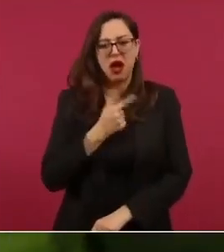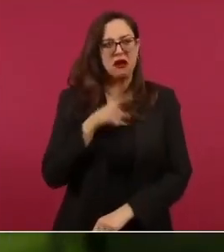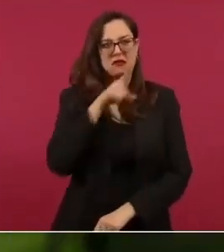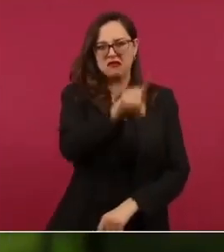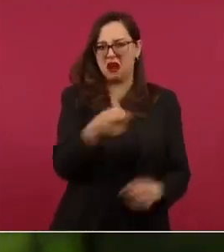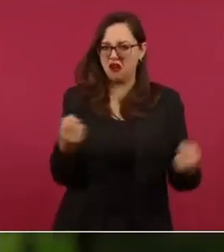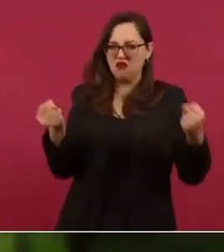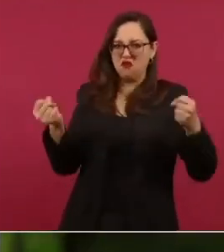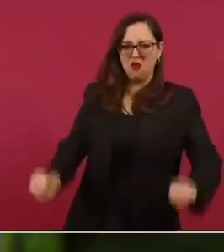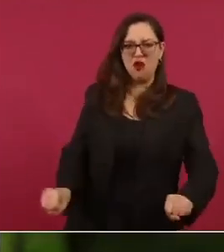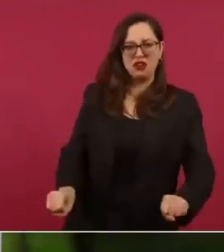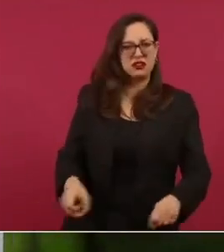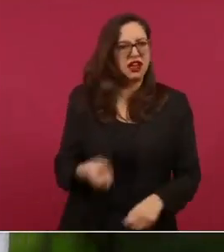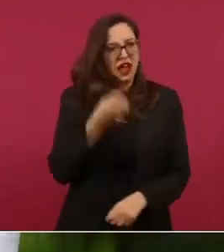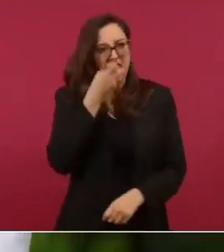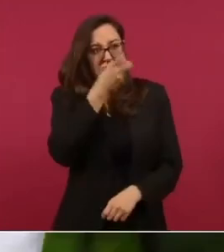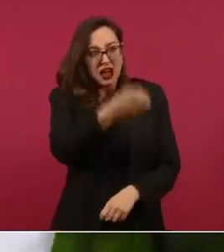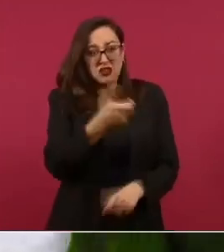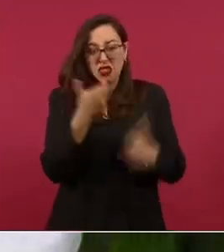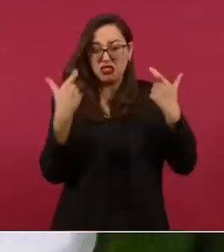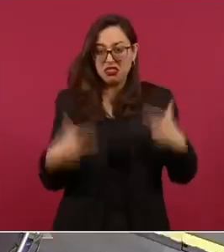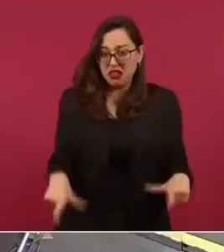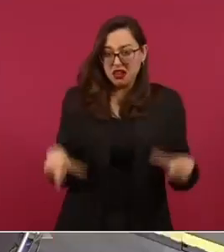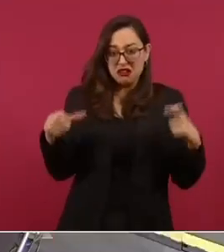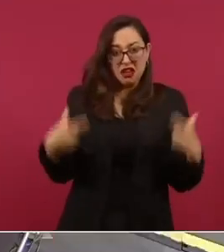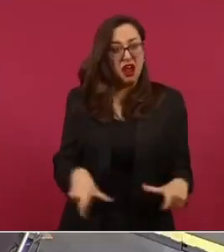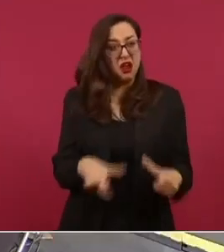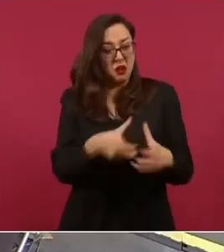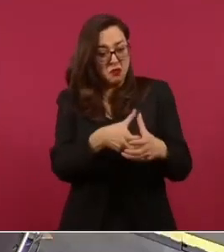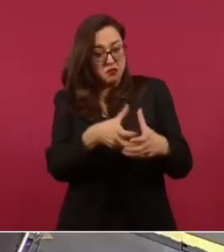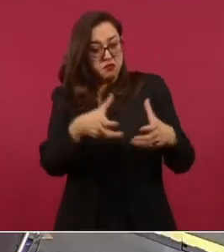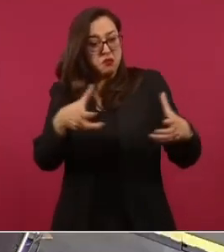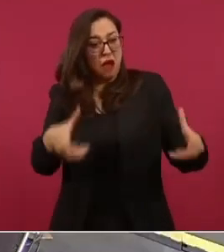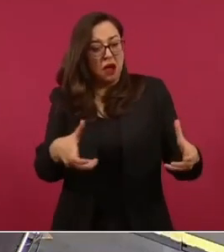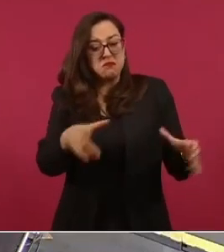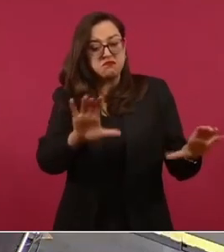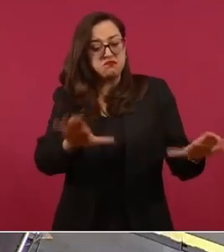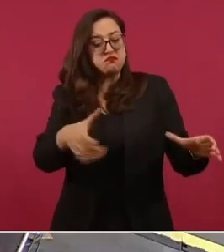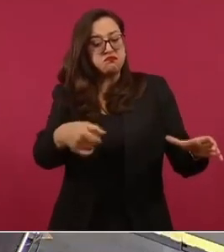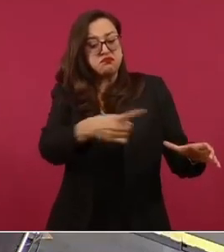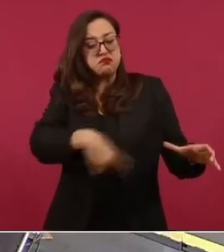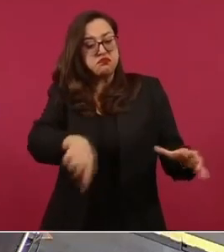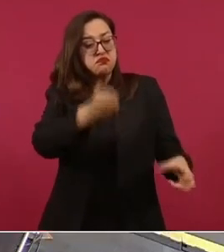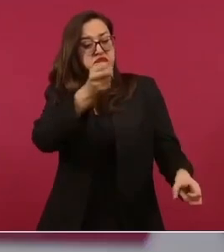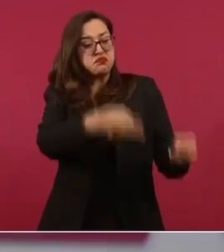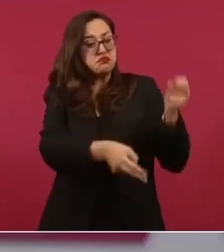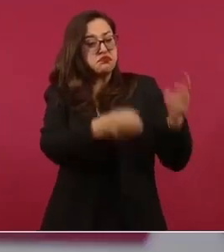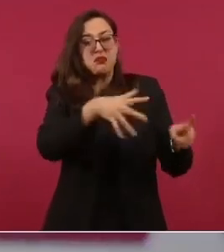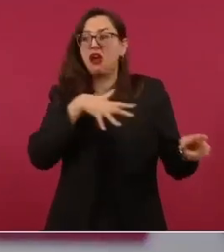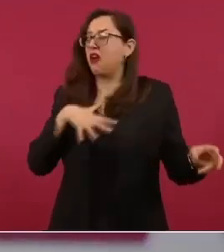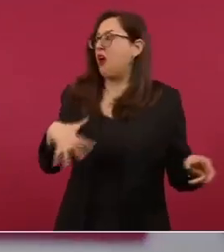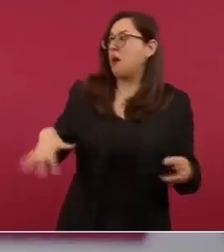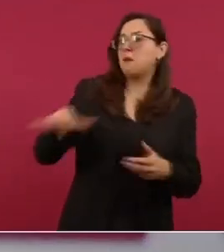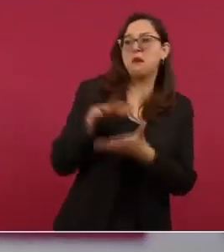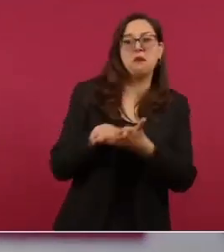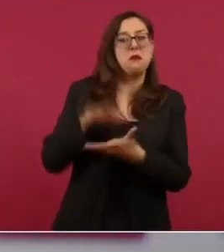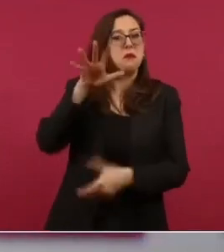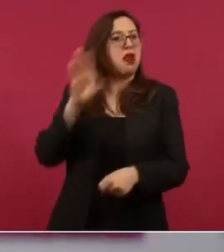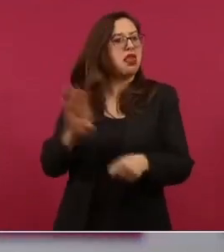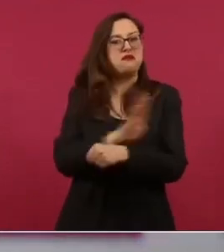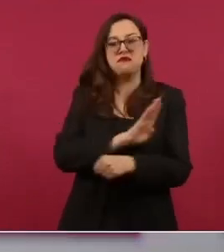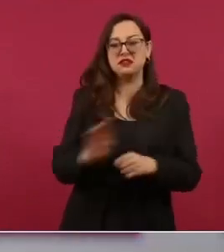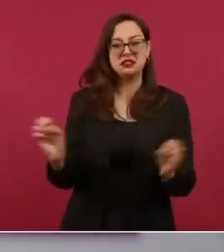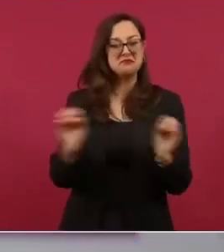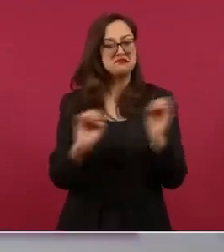y esa prosperidad sólo beneficia a una minoría no al pueblo ni a la